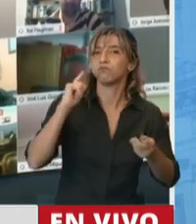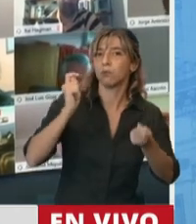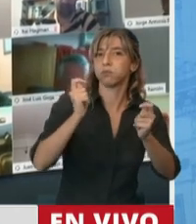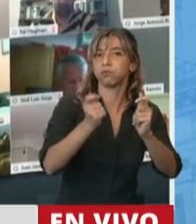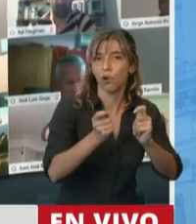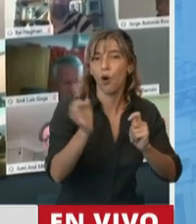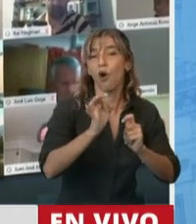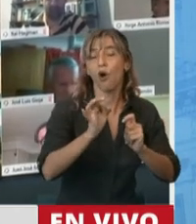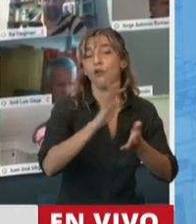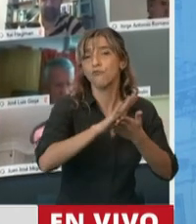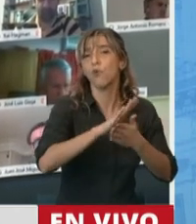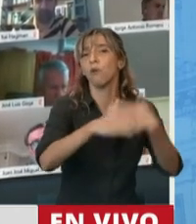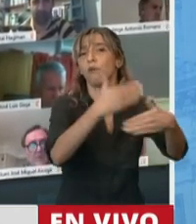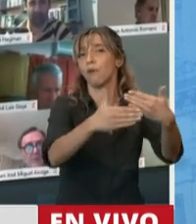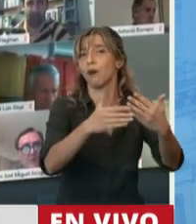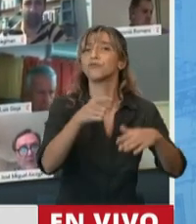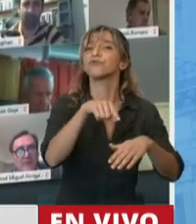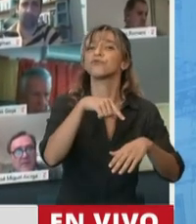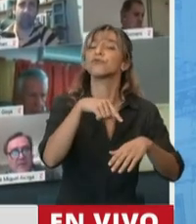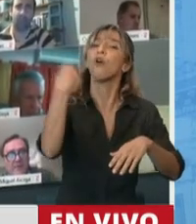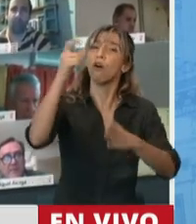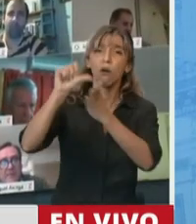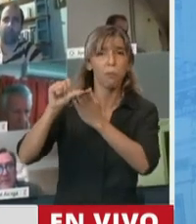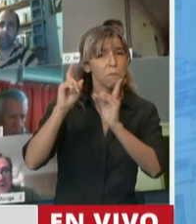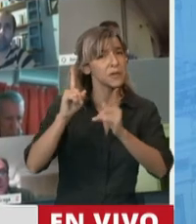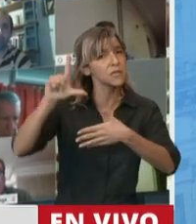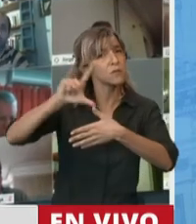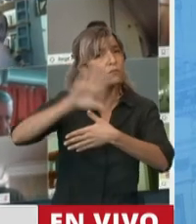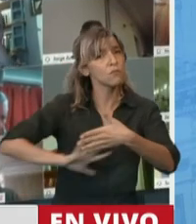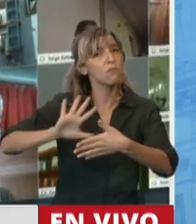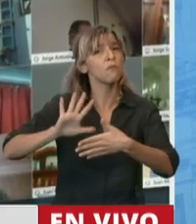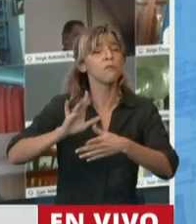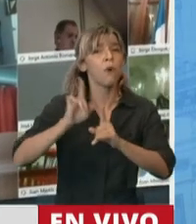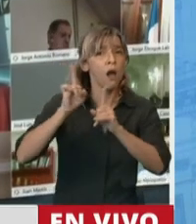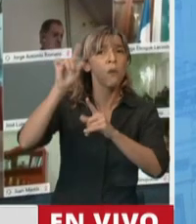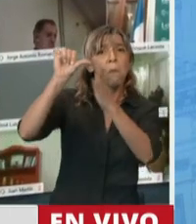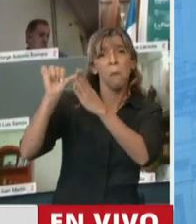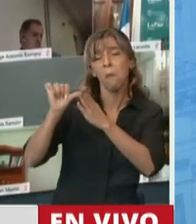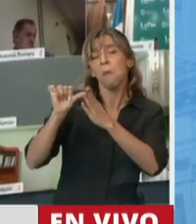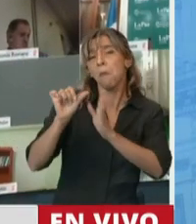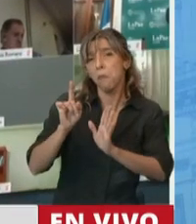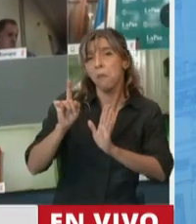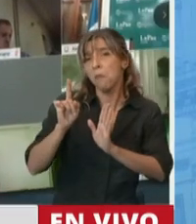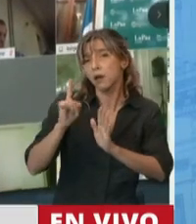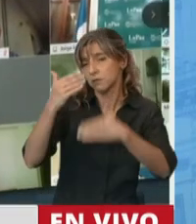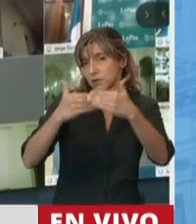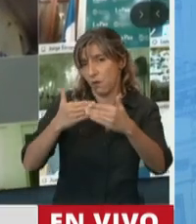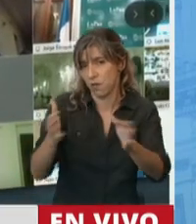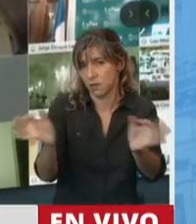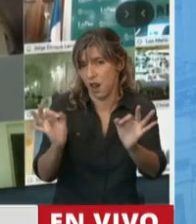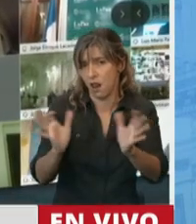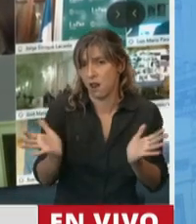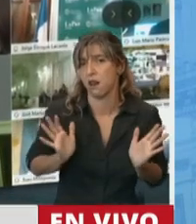Cuando otros importantes países de América Latina no han avanzado en la especificidad de una ley para regular el